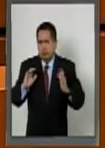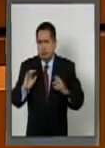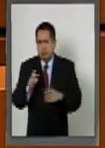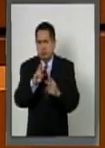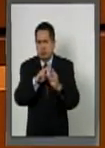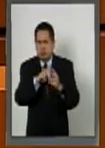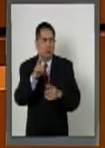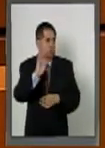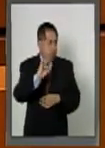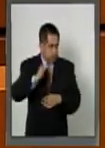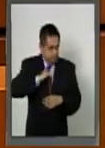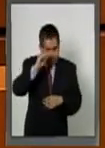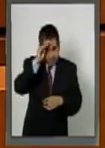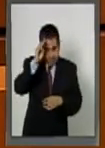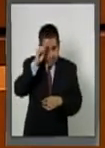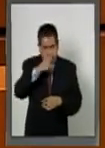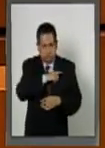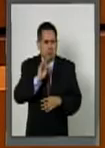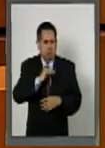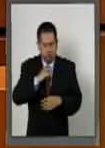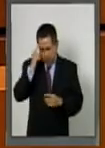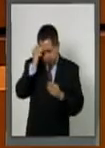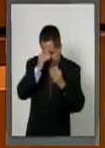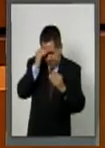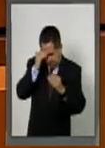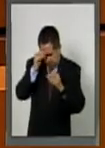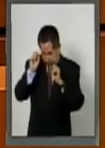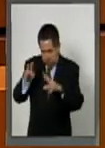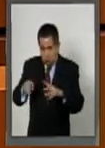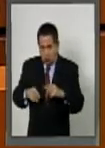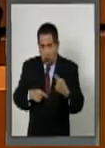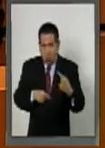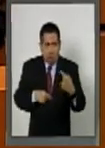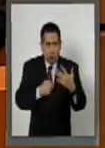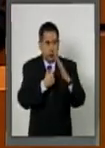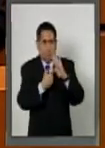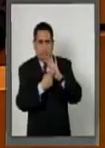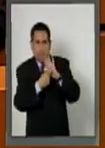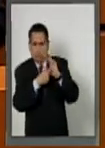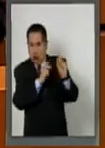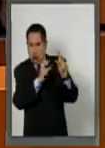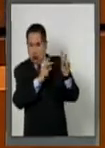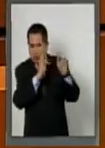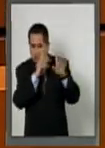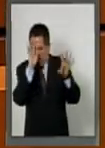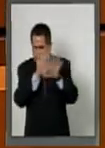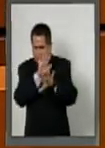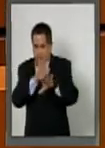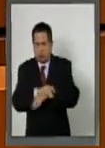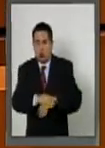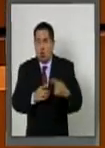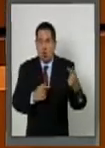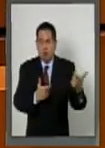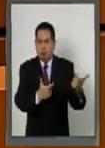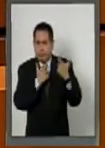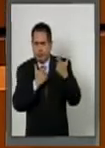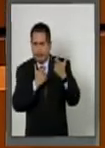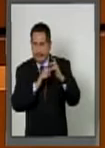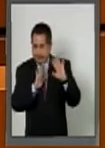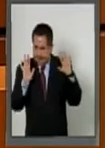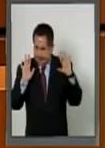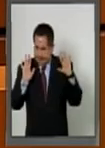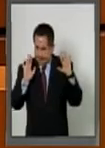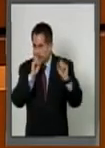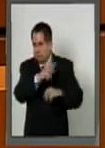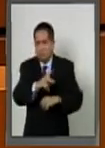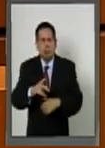Pudiéramos pensar que recapacitó o lo recapacitaron, o lo incapacitaron. Pero